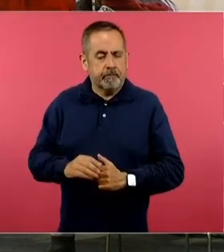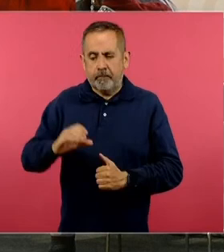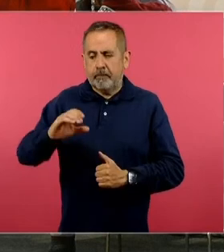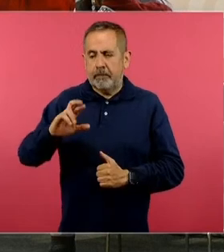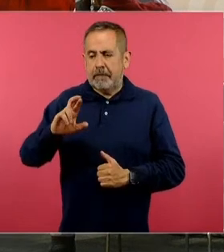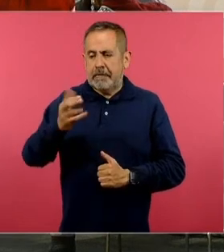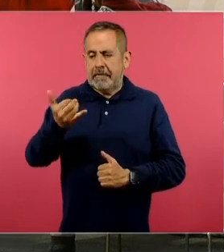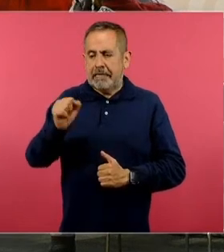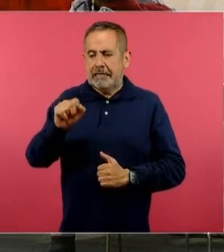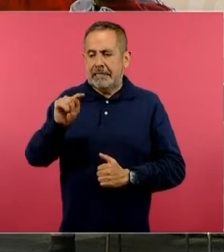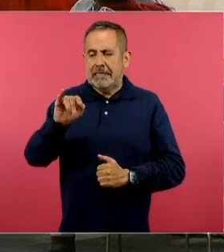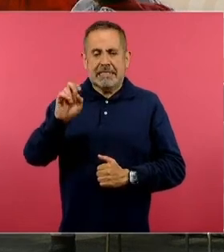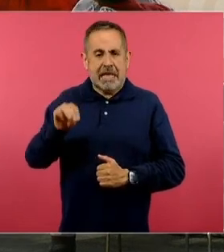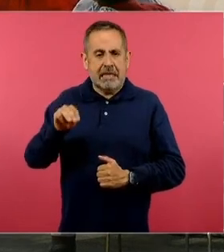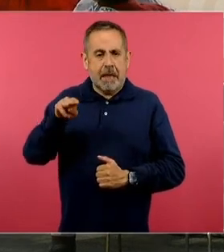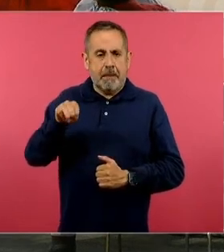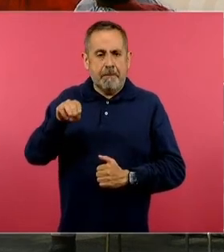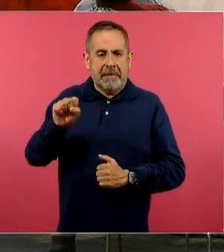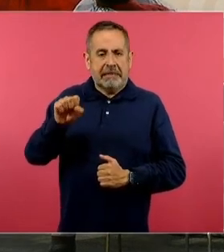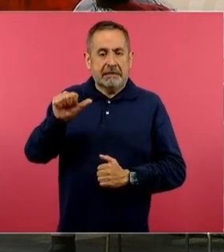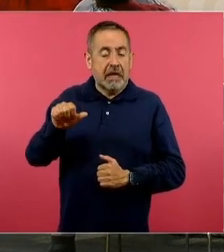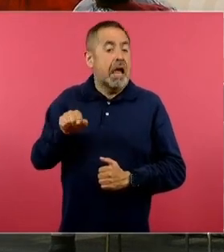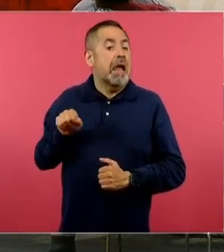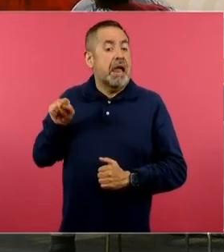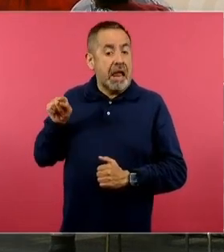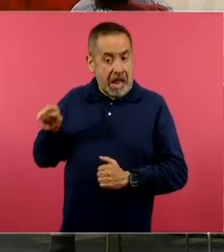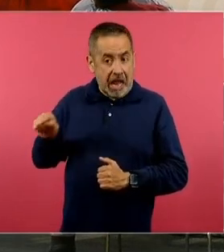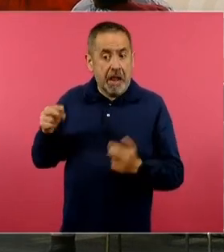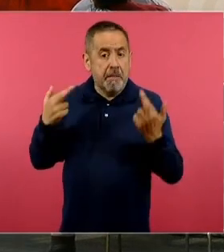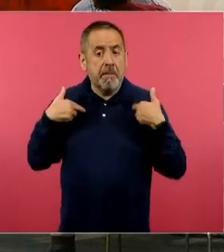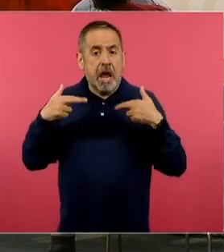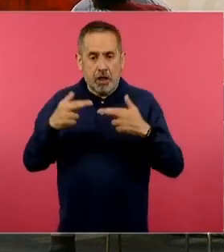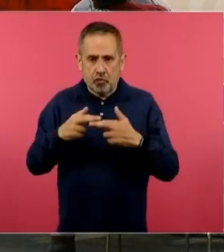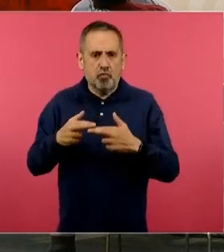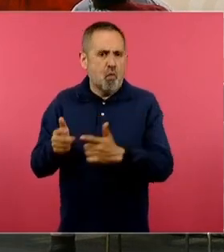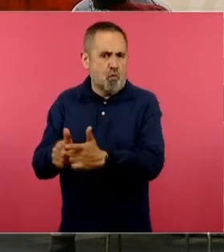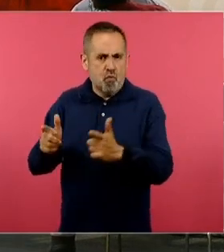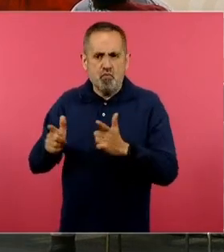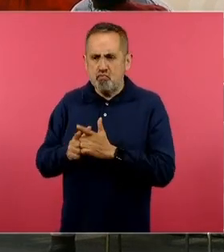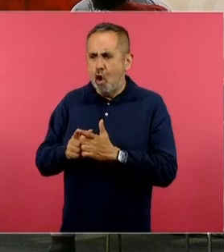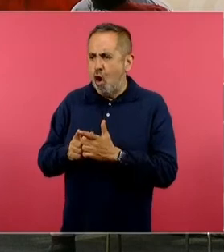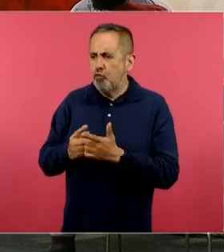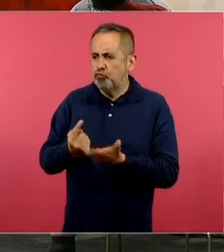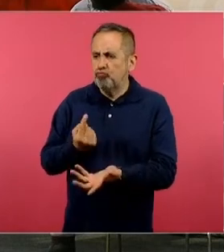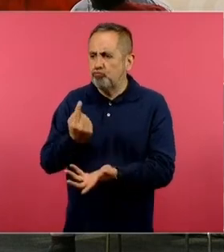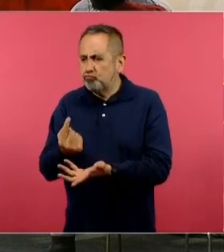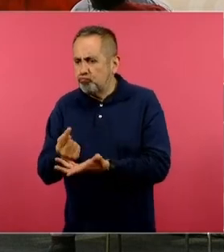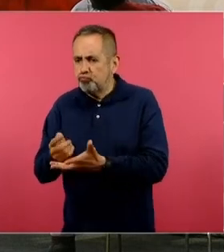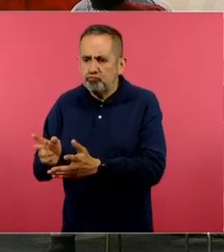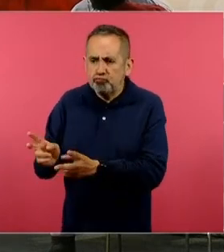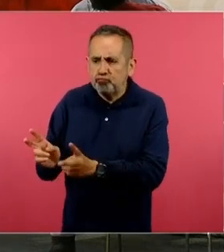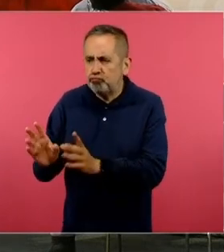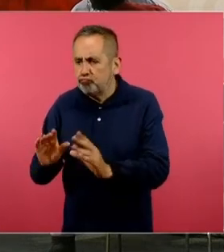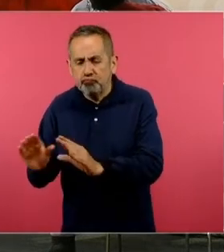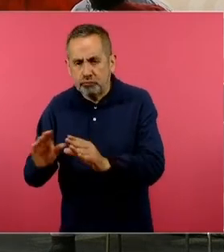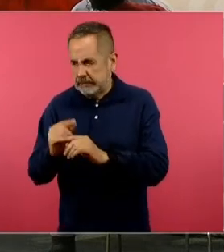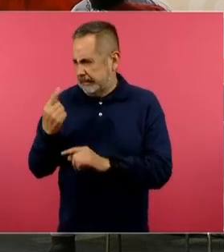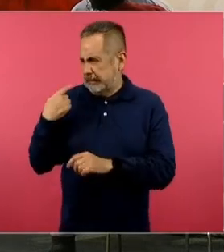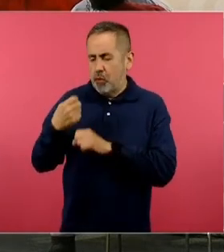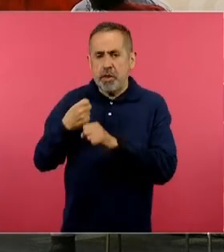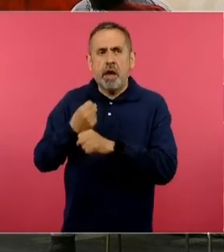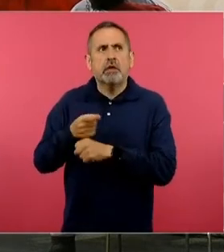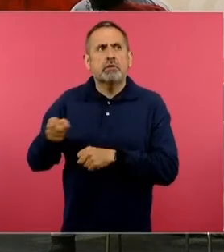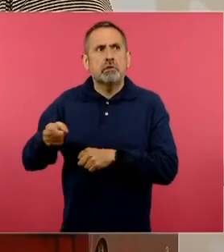Cristian Mesa Flores. Él es maestro frente a grupo. El año que acaba de terminar fue maestro